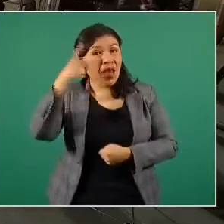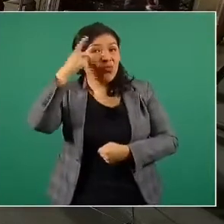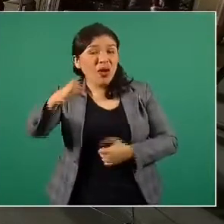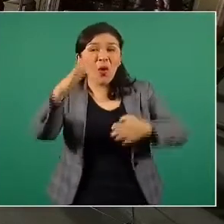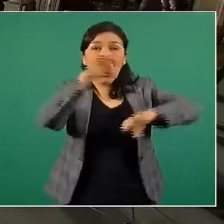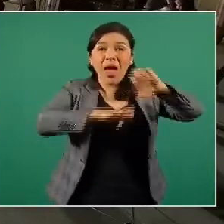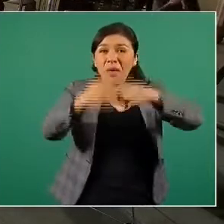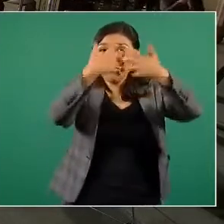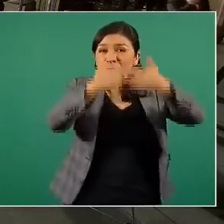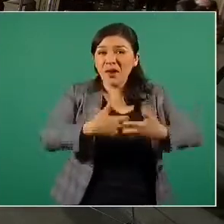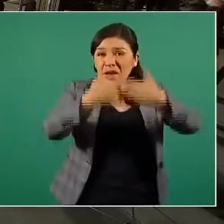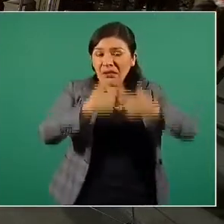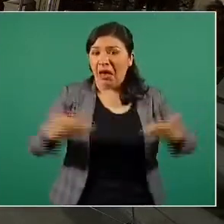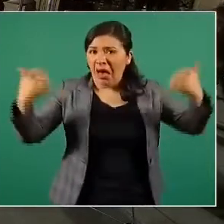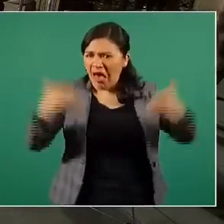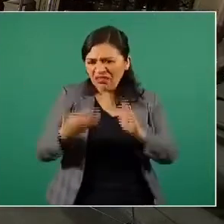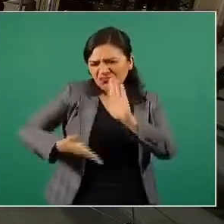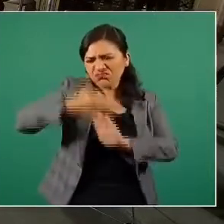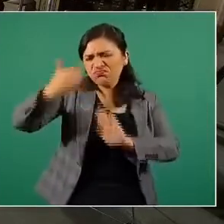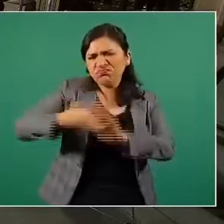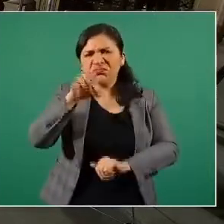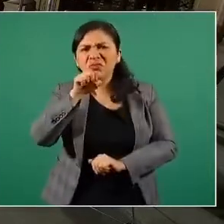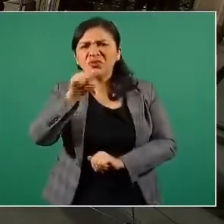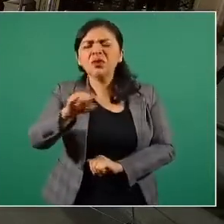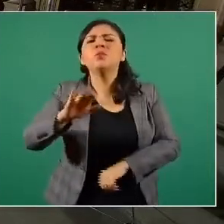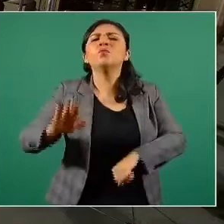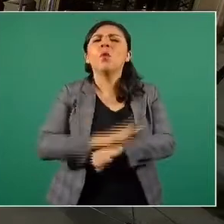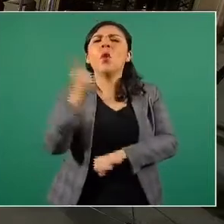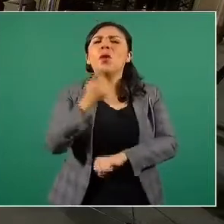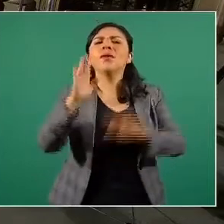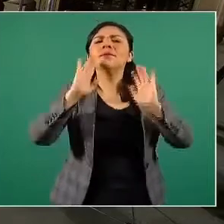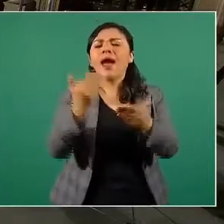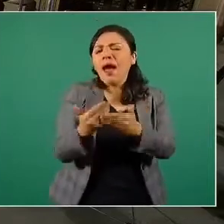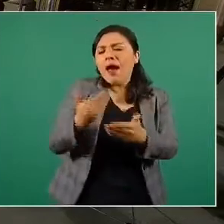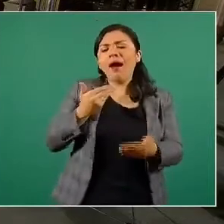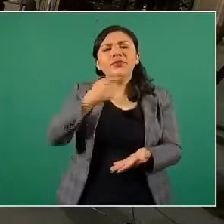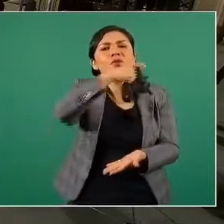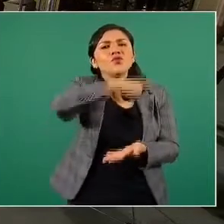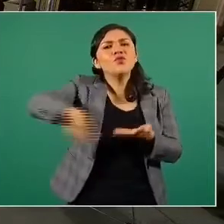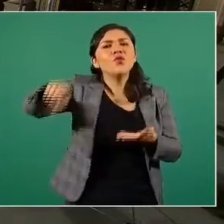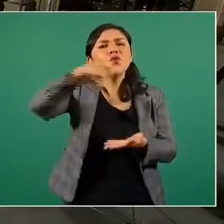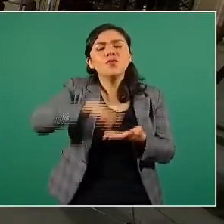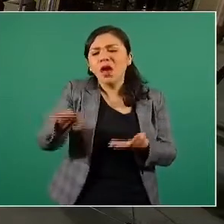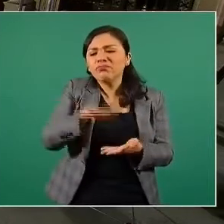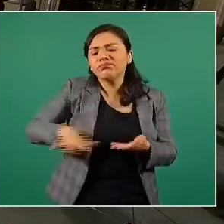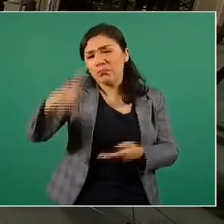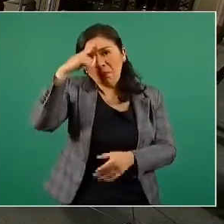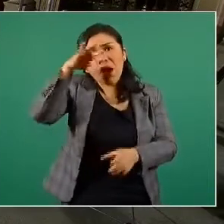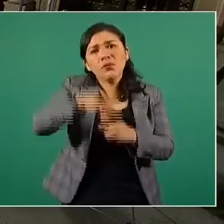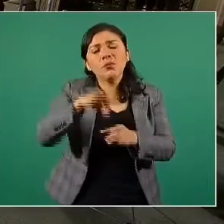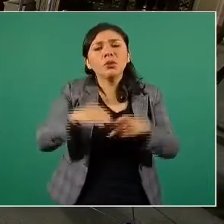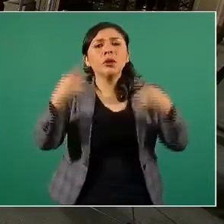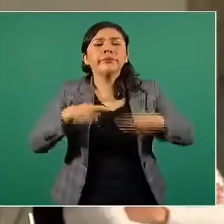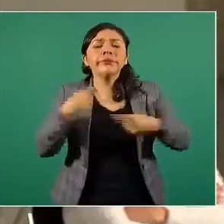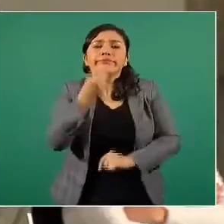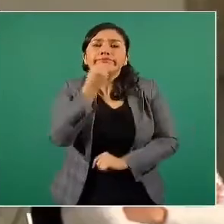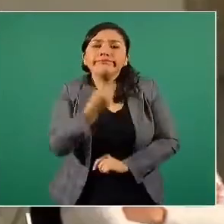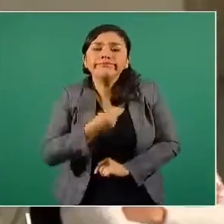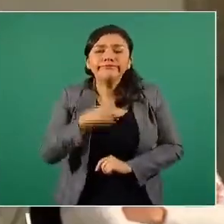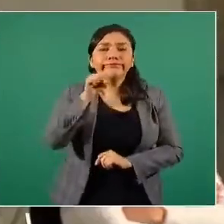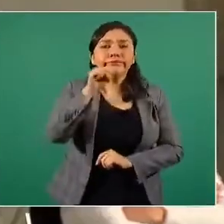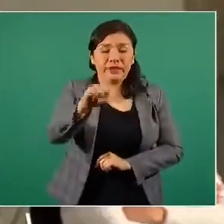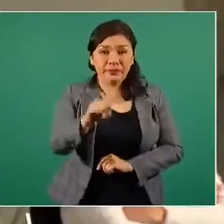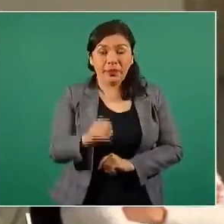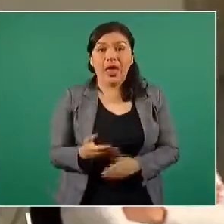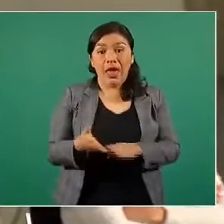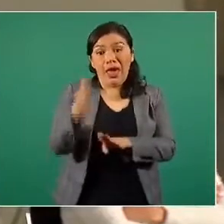que se va a realizar ese proyecto, proviene de la oportuna compra de votos de los comuneros. En